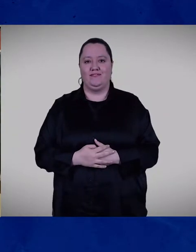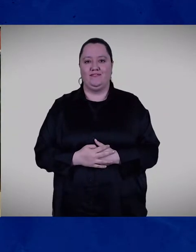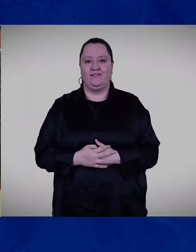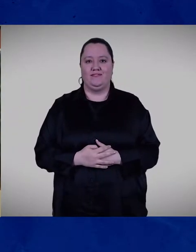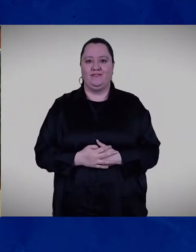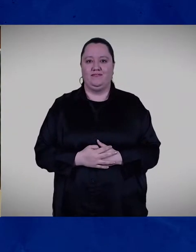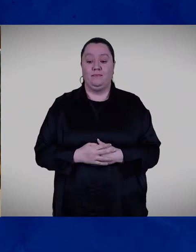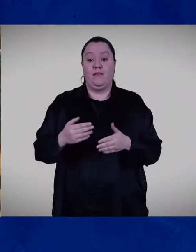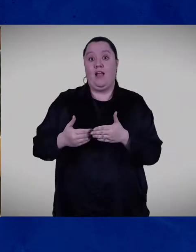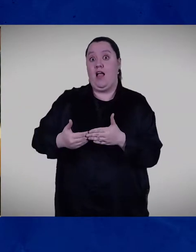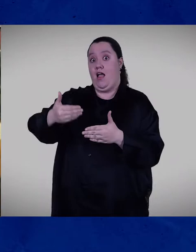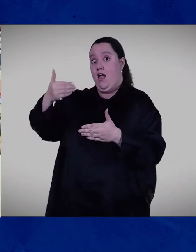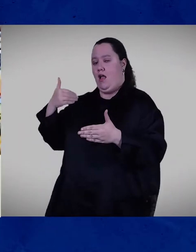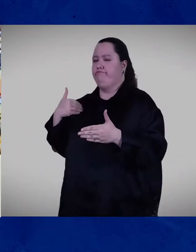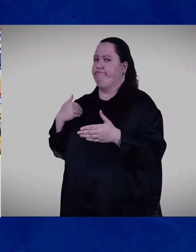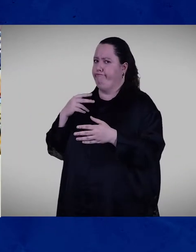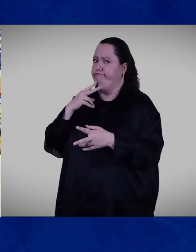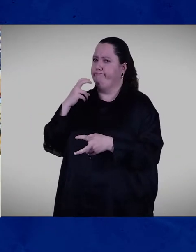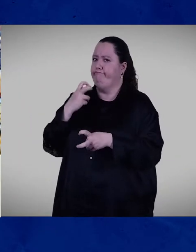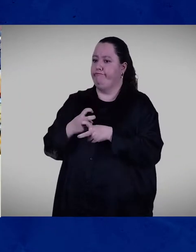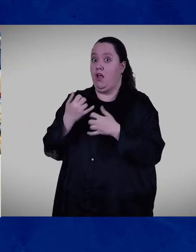para matrimonio.